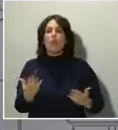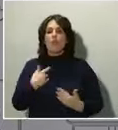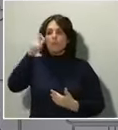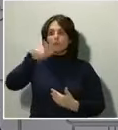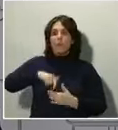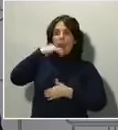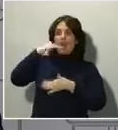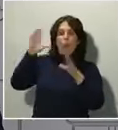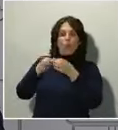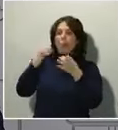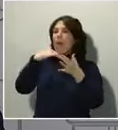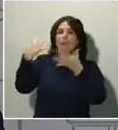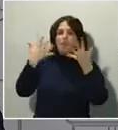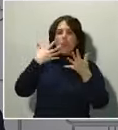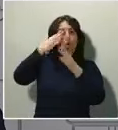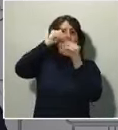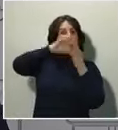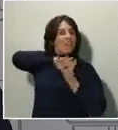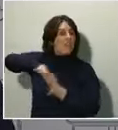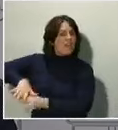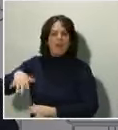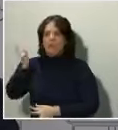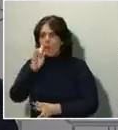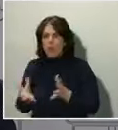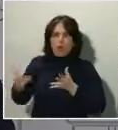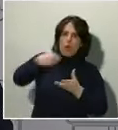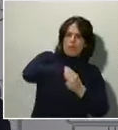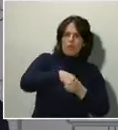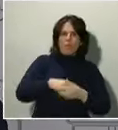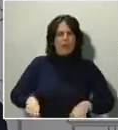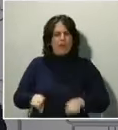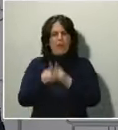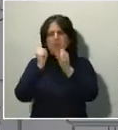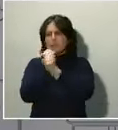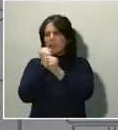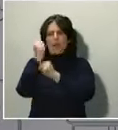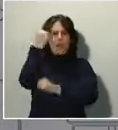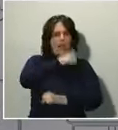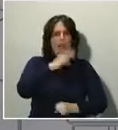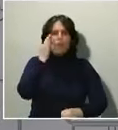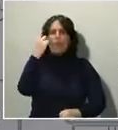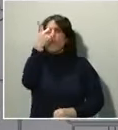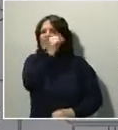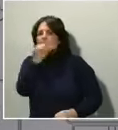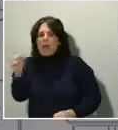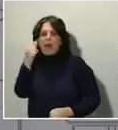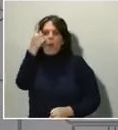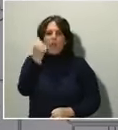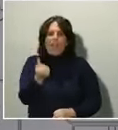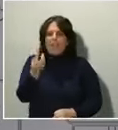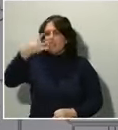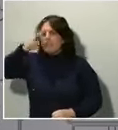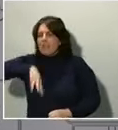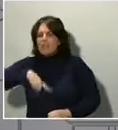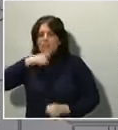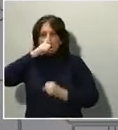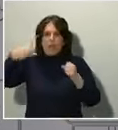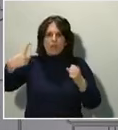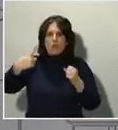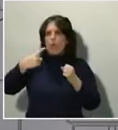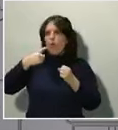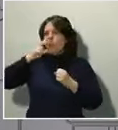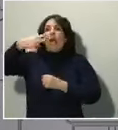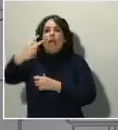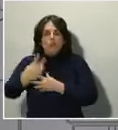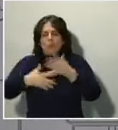esté empleado un trabajador o trabajadora durante una semana, un día, tres meses, un año, dos años, si se ve afectado por